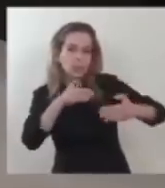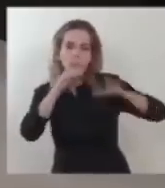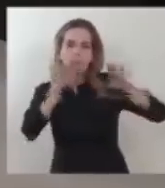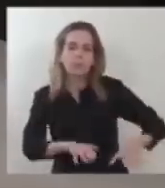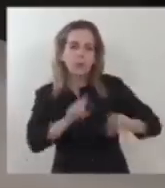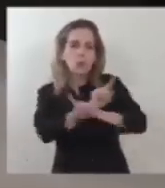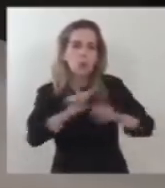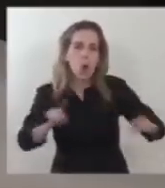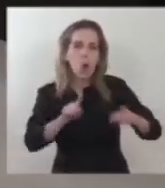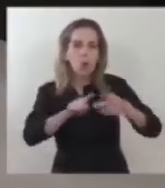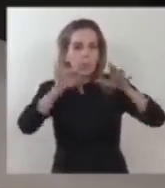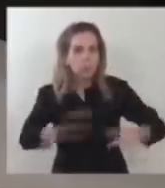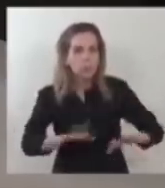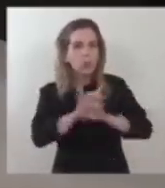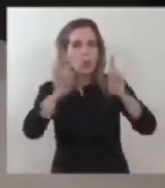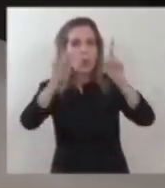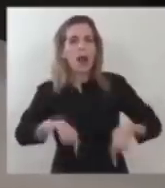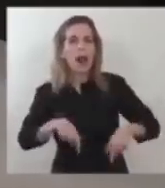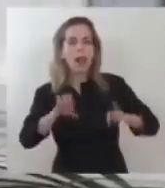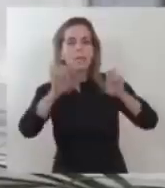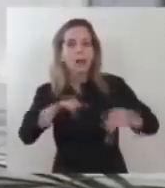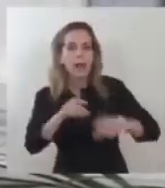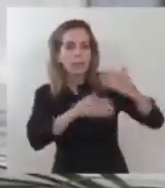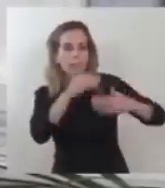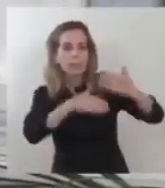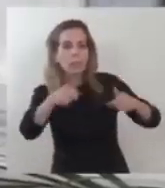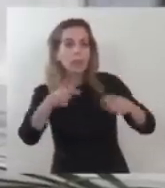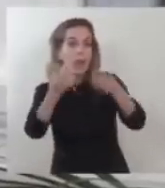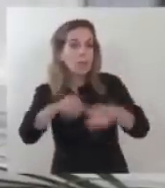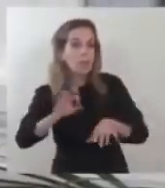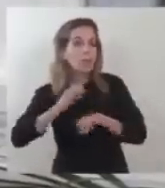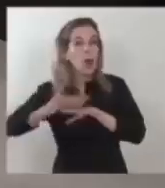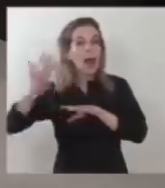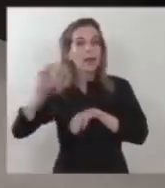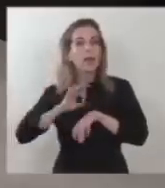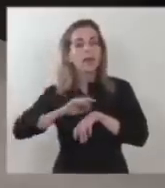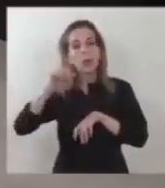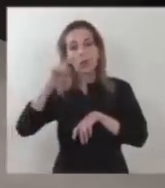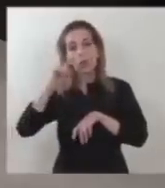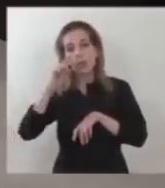en este emprendimiento que empezó allá por el año 2007.